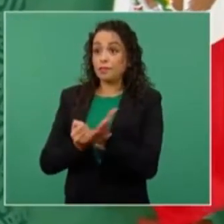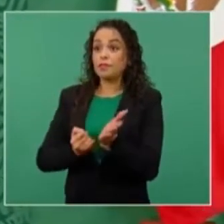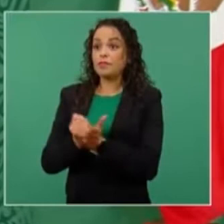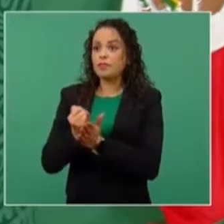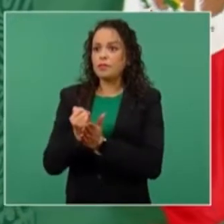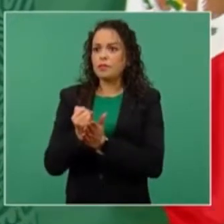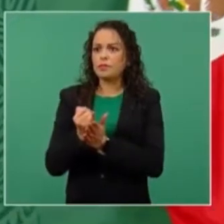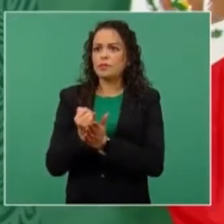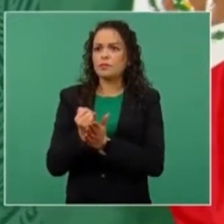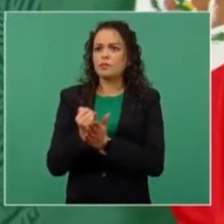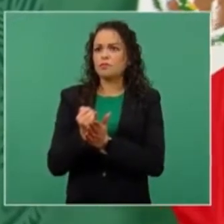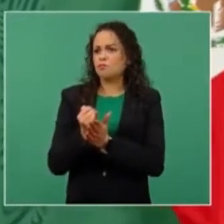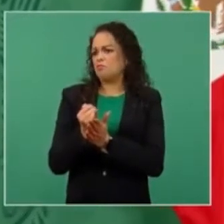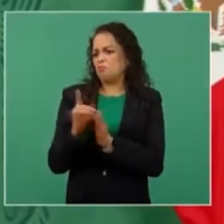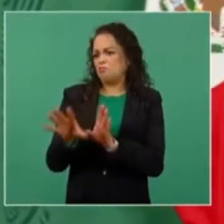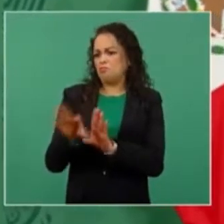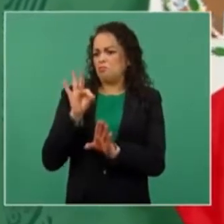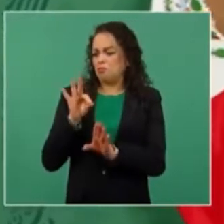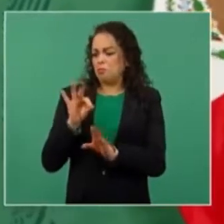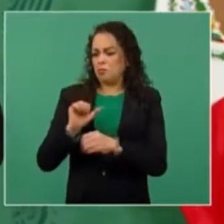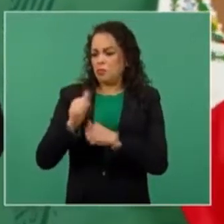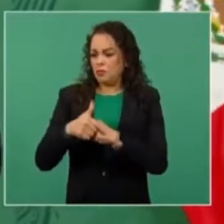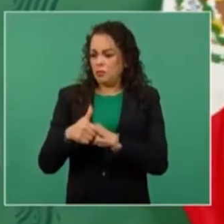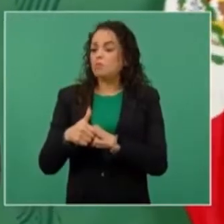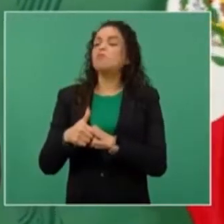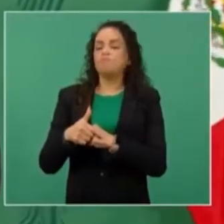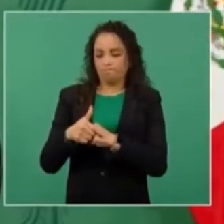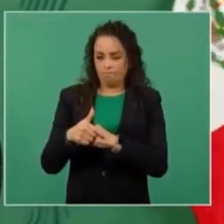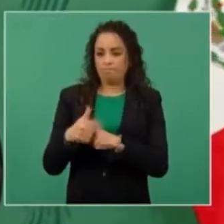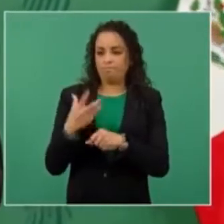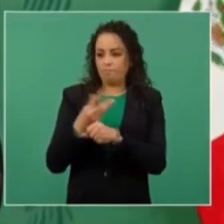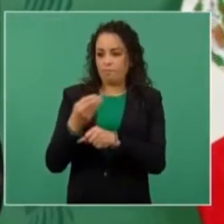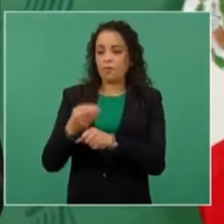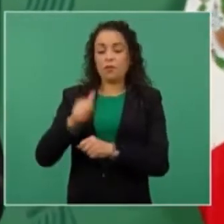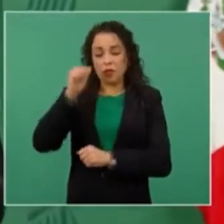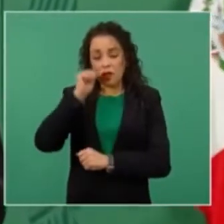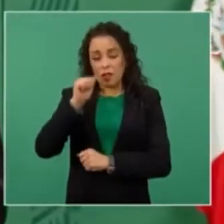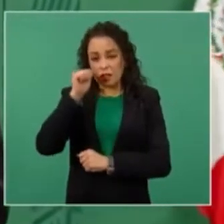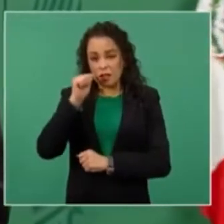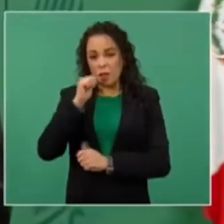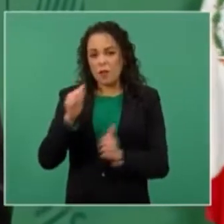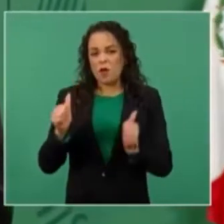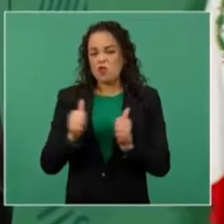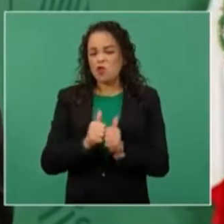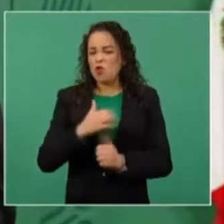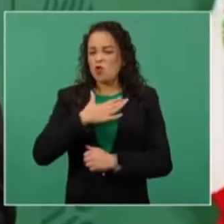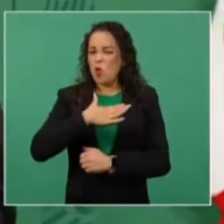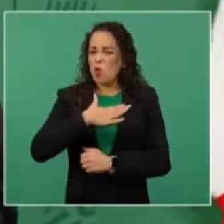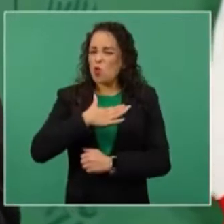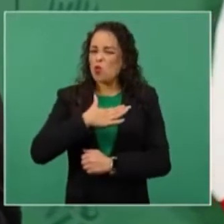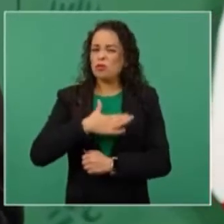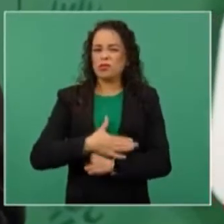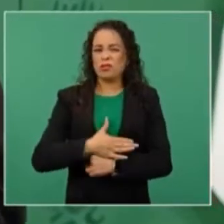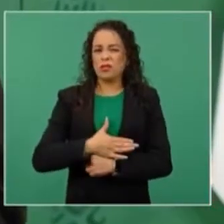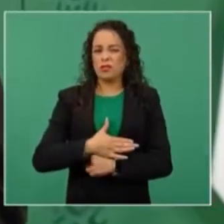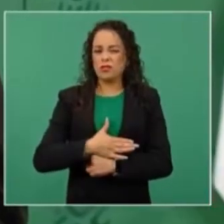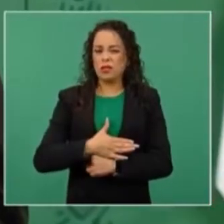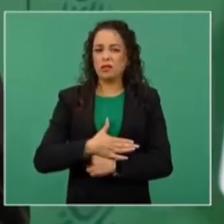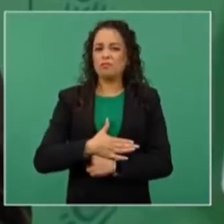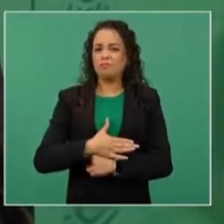pues siempre va a ser apegada a la justicia, no por influyente,